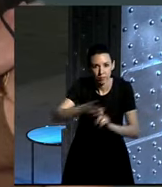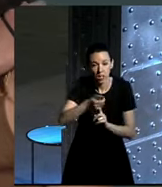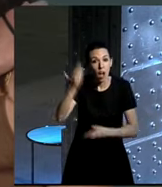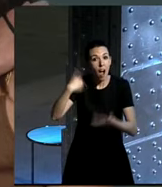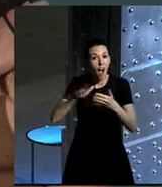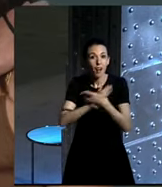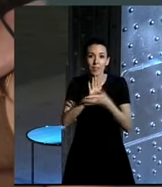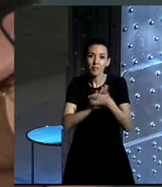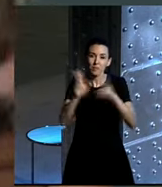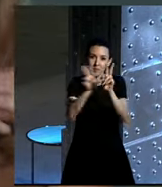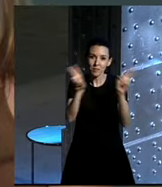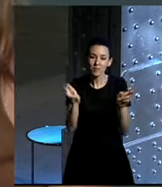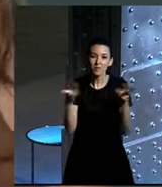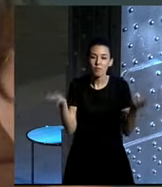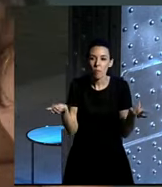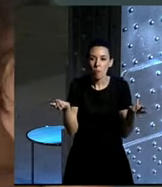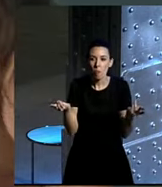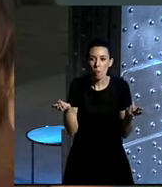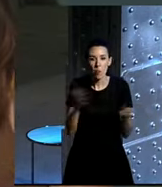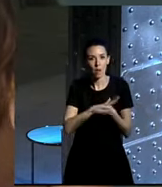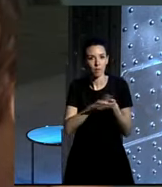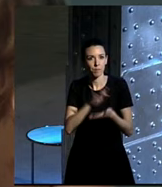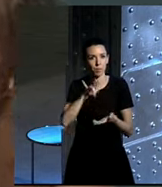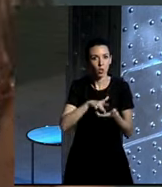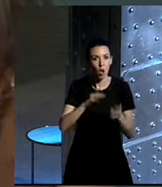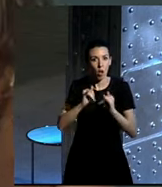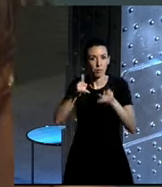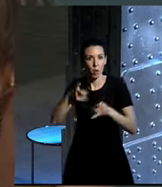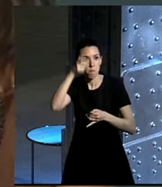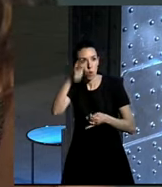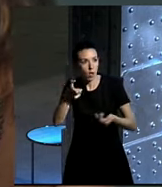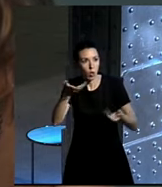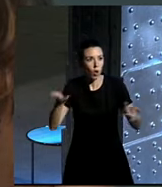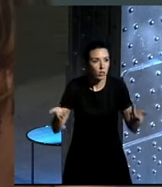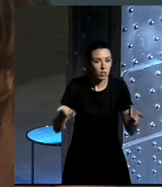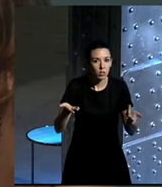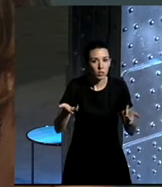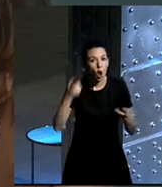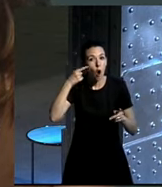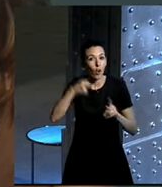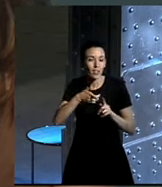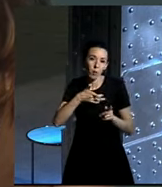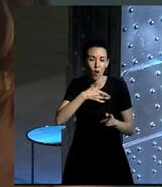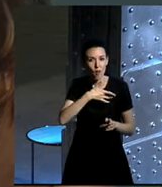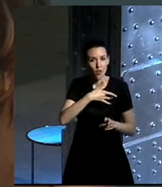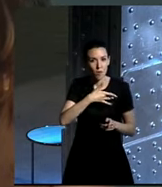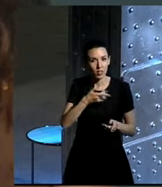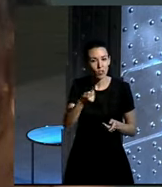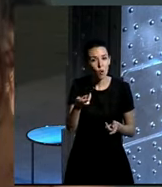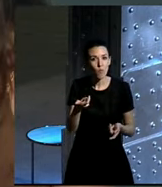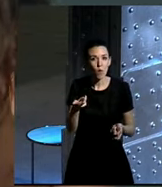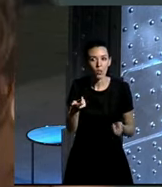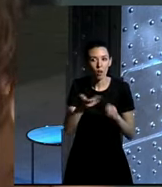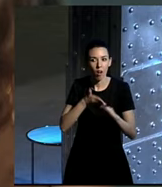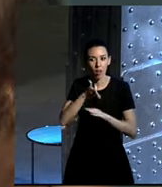hablabais de lo que estábamos hablando, ¿no? Cuando llegáis a un pueblo, realmente el objetivo romántico de esto es un poco llegar a esos